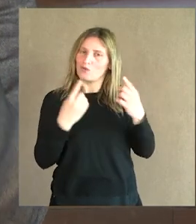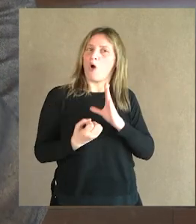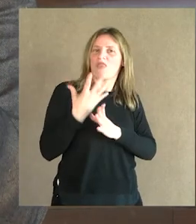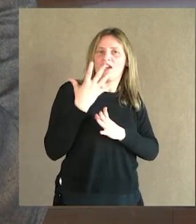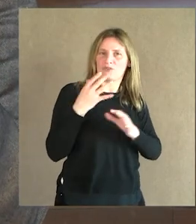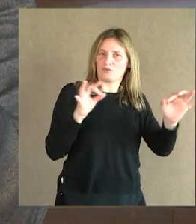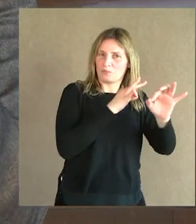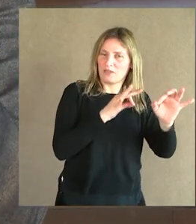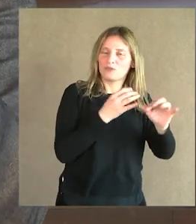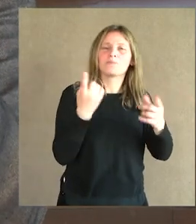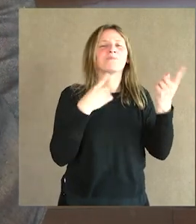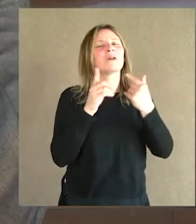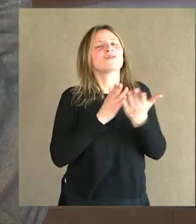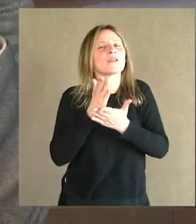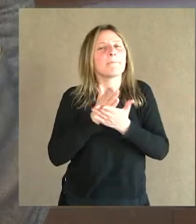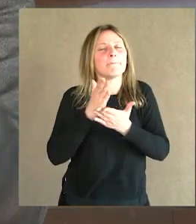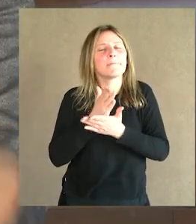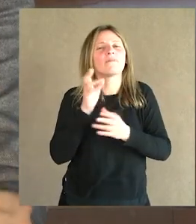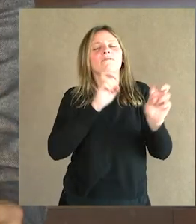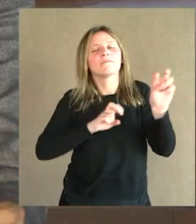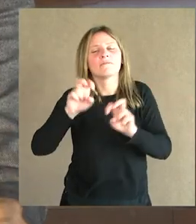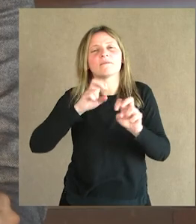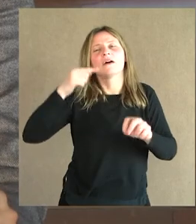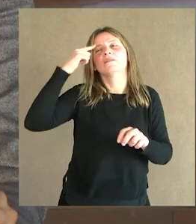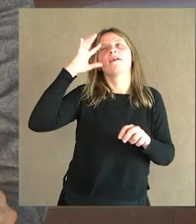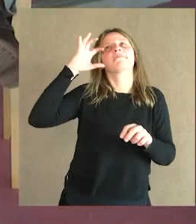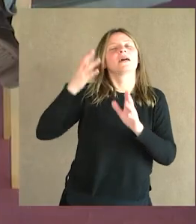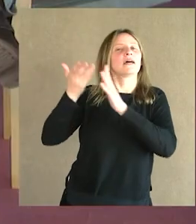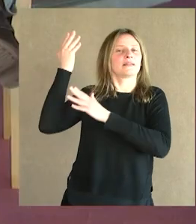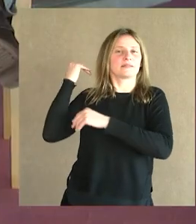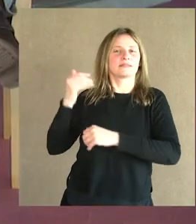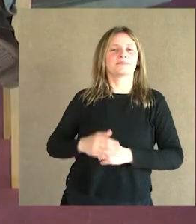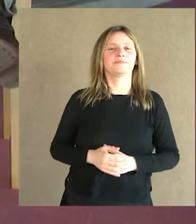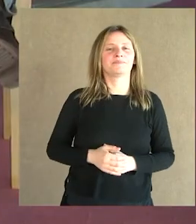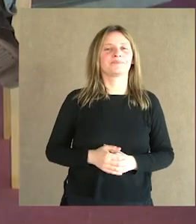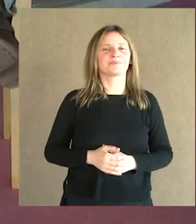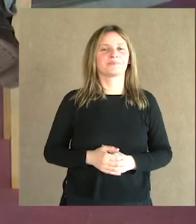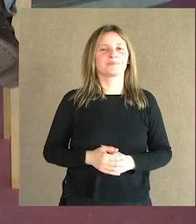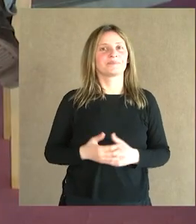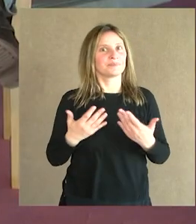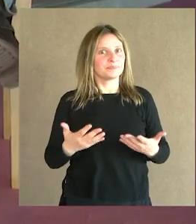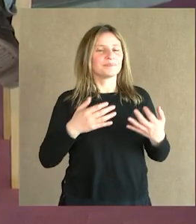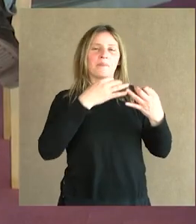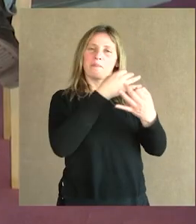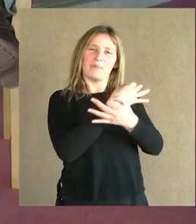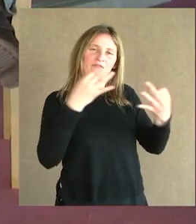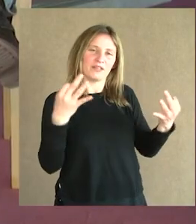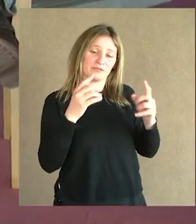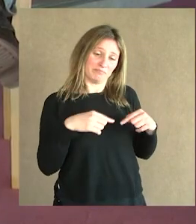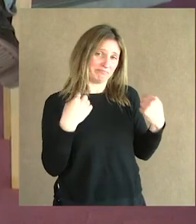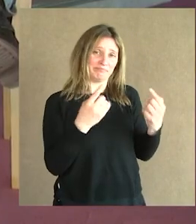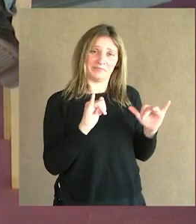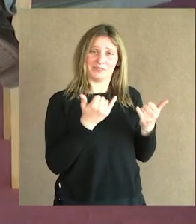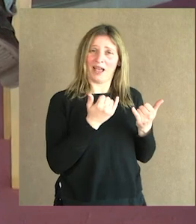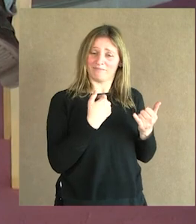esa concepción, tratando de recordar un poco cómo era en ese momento. Bien, perfecto. Bueno, creo que por nuestra parte